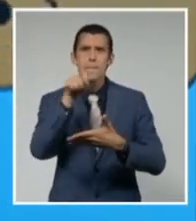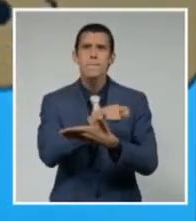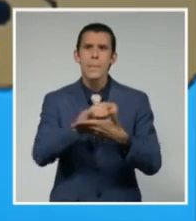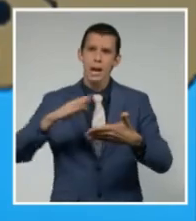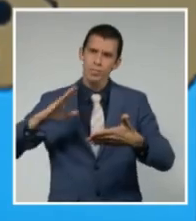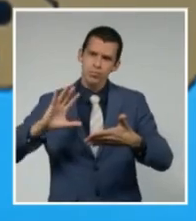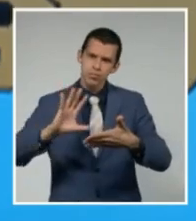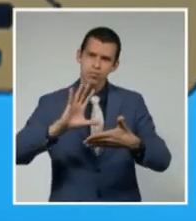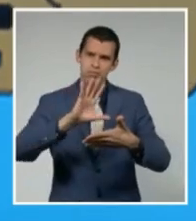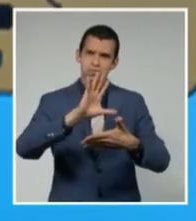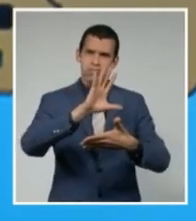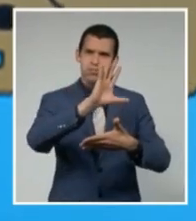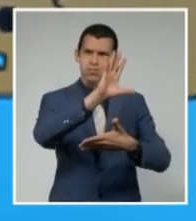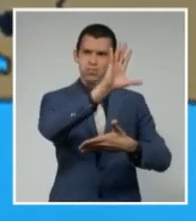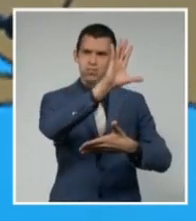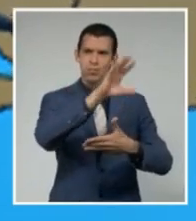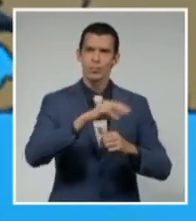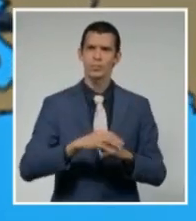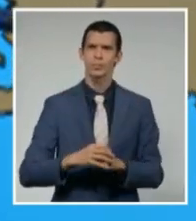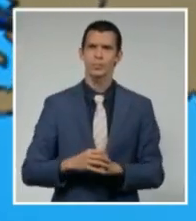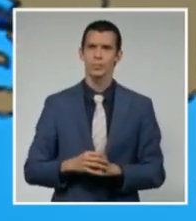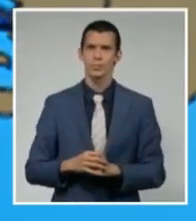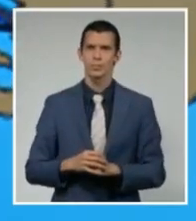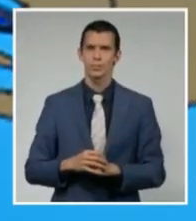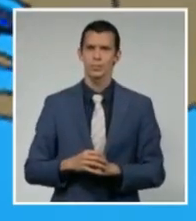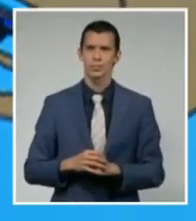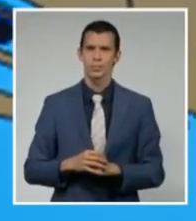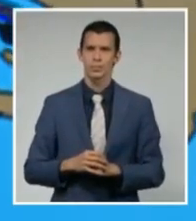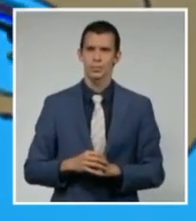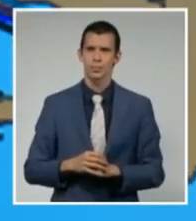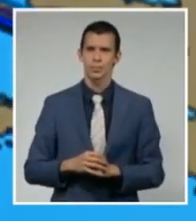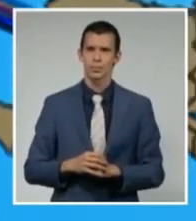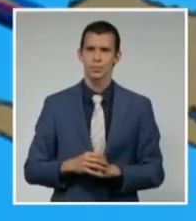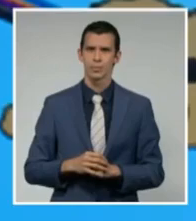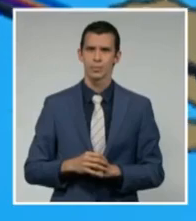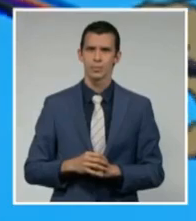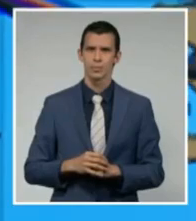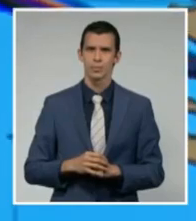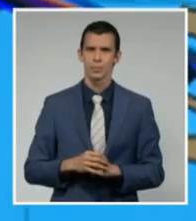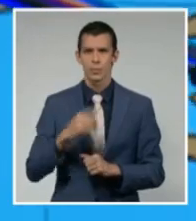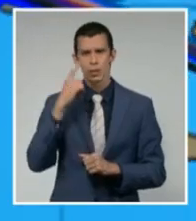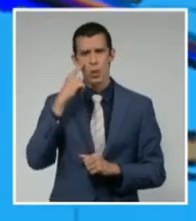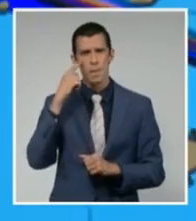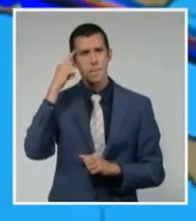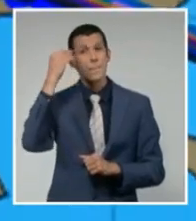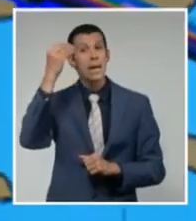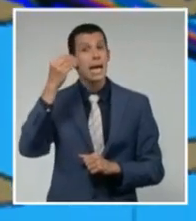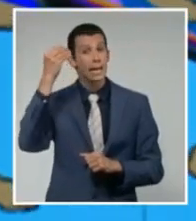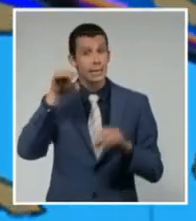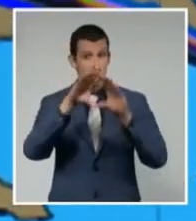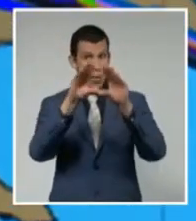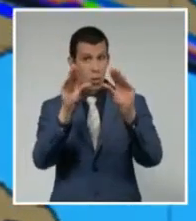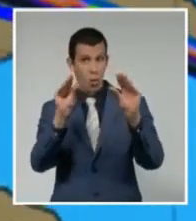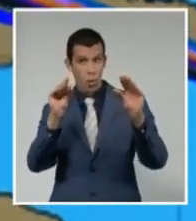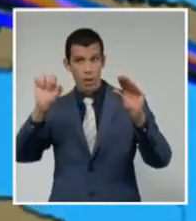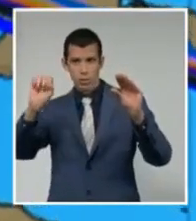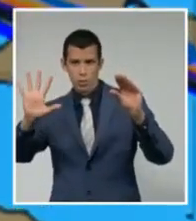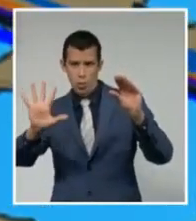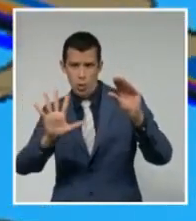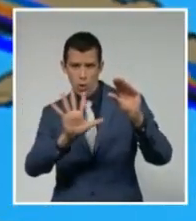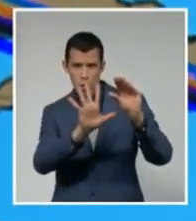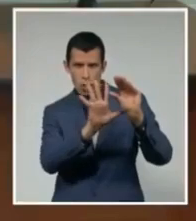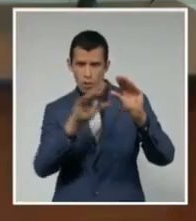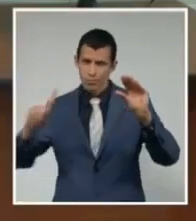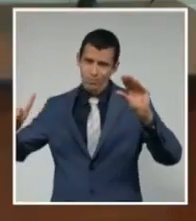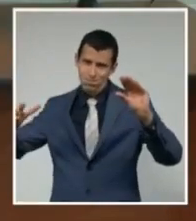Y se mueve. Fíjense que está muy, muy junto. Incluso yendo hacia la costa sur de Cuba por este lugar. Y saliendo